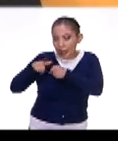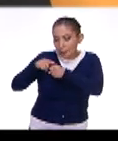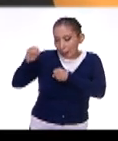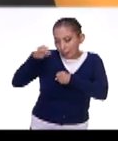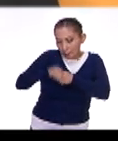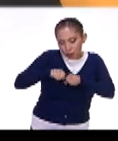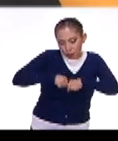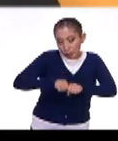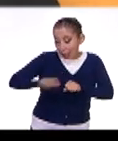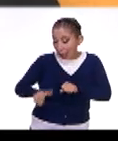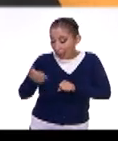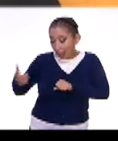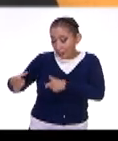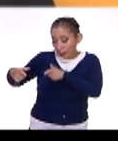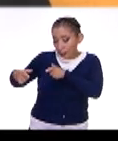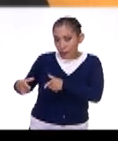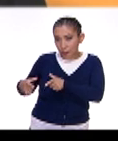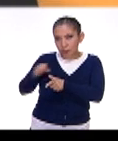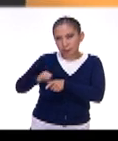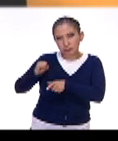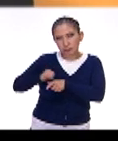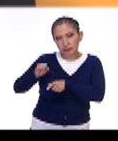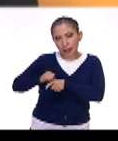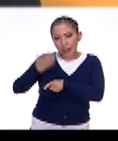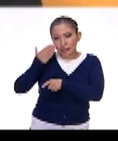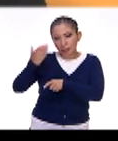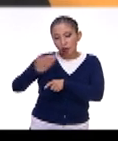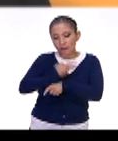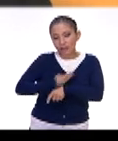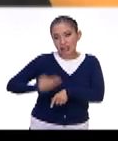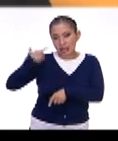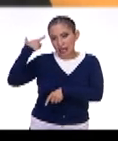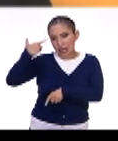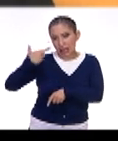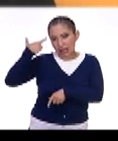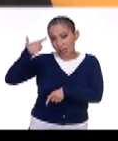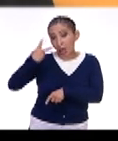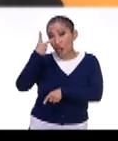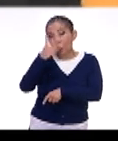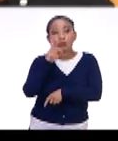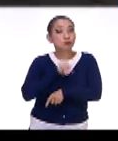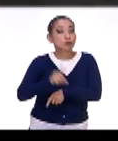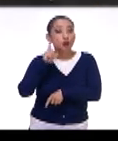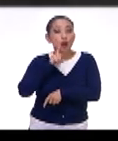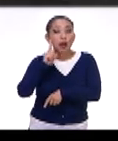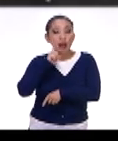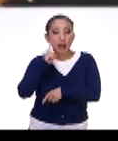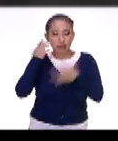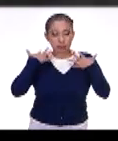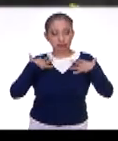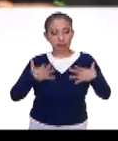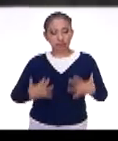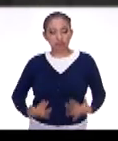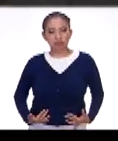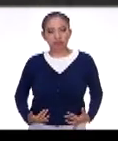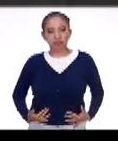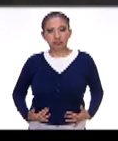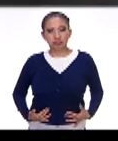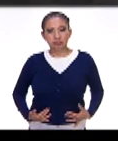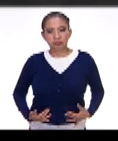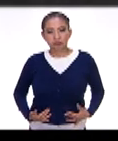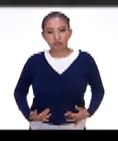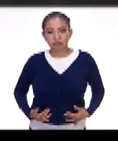Y al lado, ya en el ciclo, en la época virreinal, están dos mujeres ataviadas con sus vestidos,